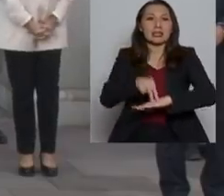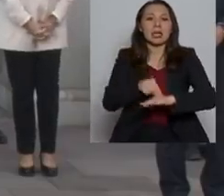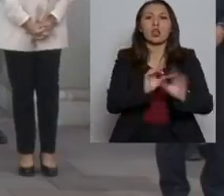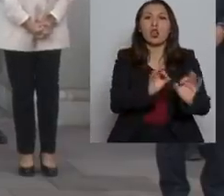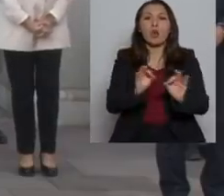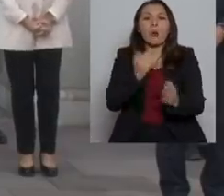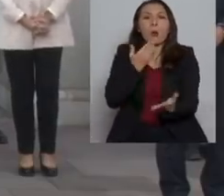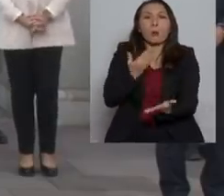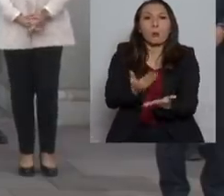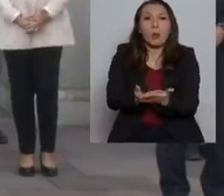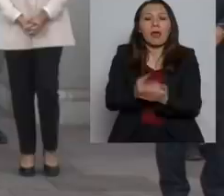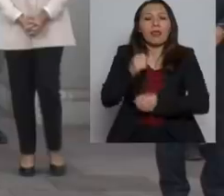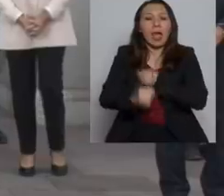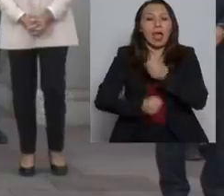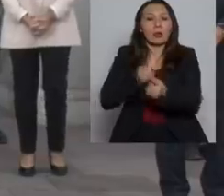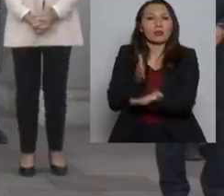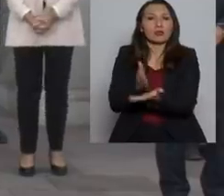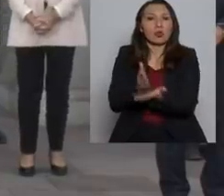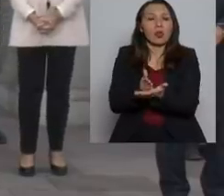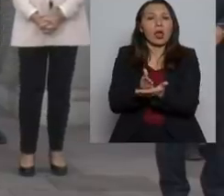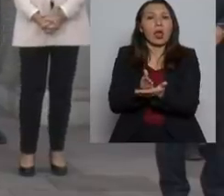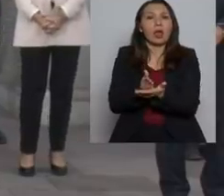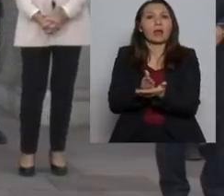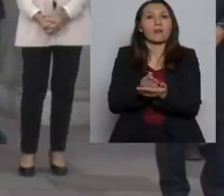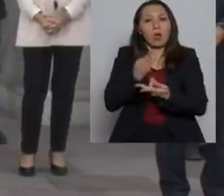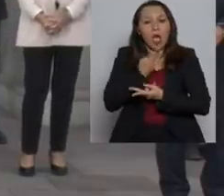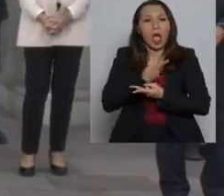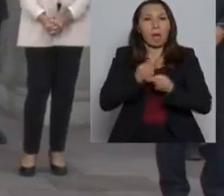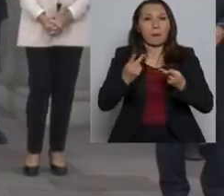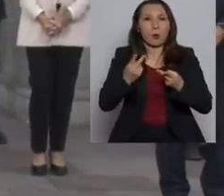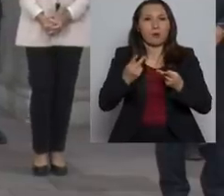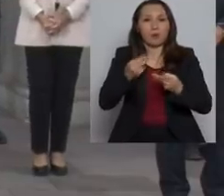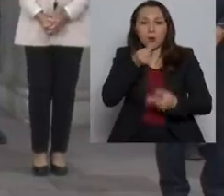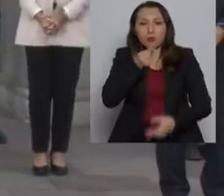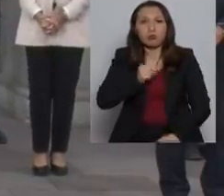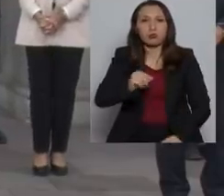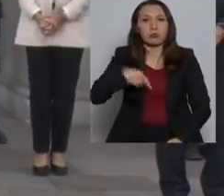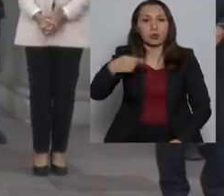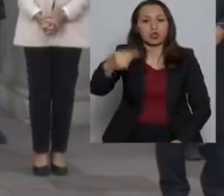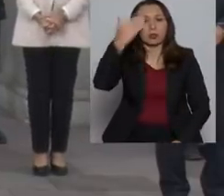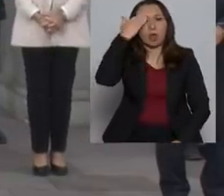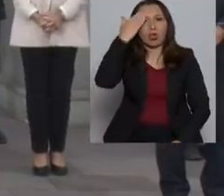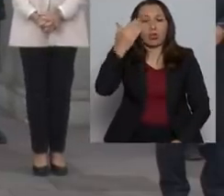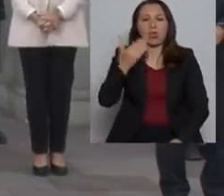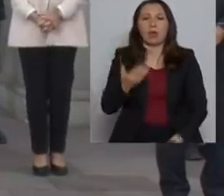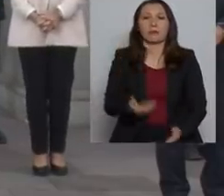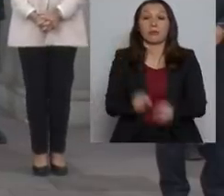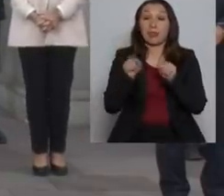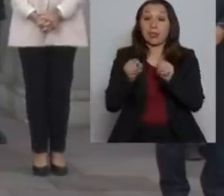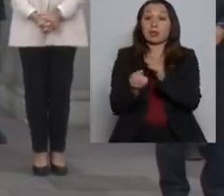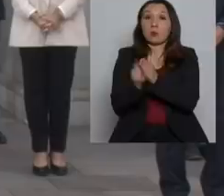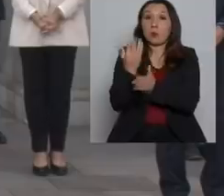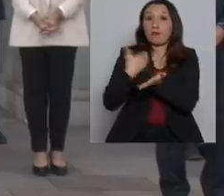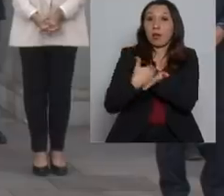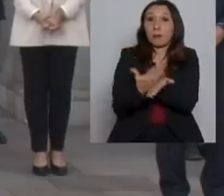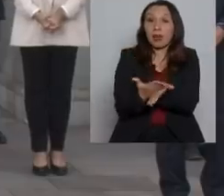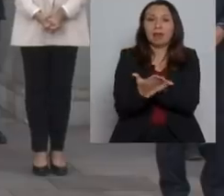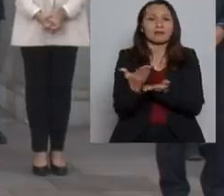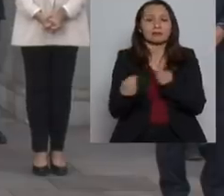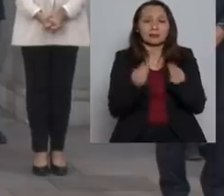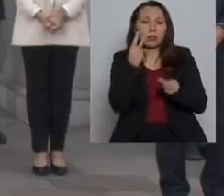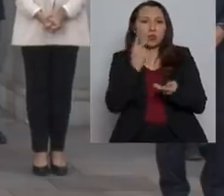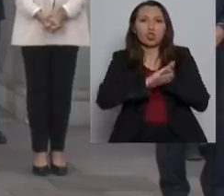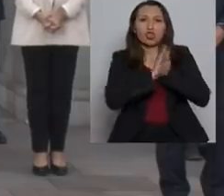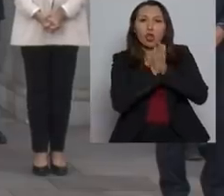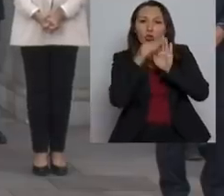normalización del año escolar que damos a dar a conocer en los próximos días. Este plan, por supuesto, contempla